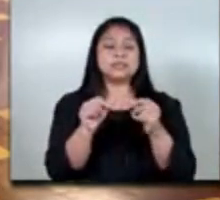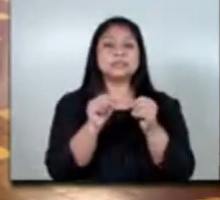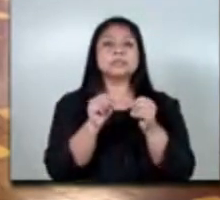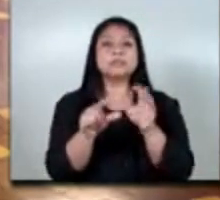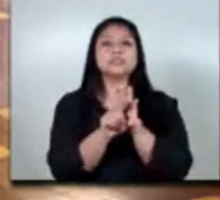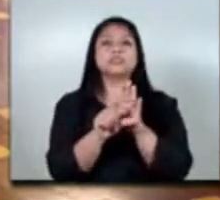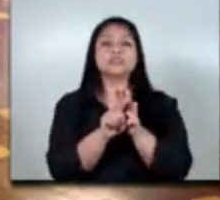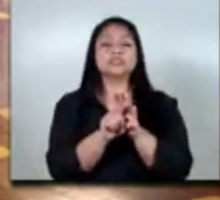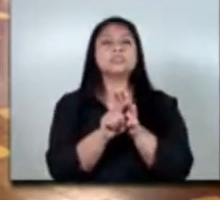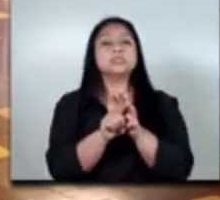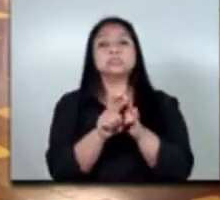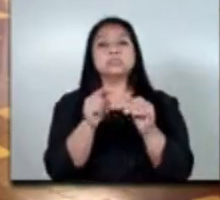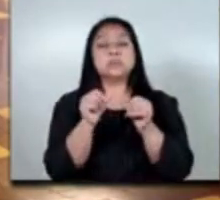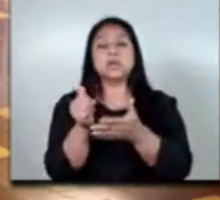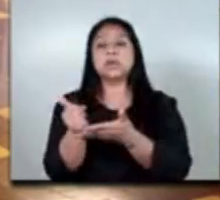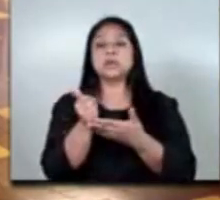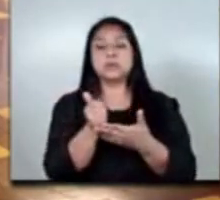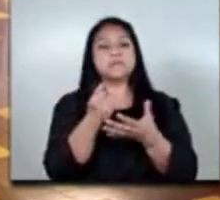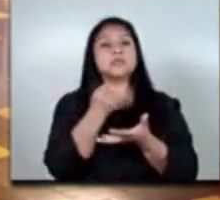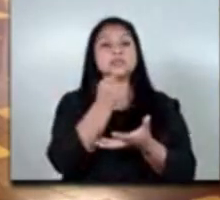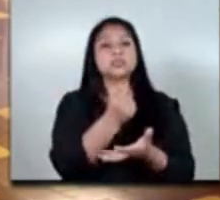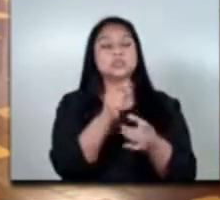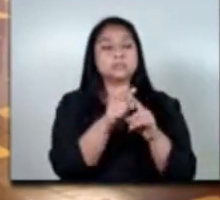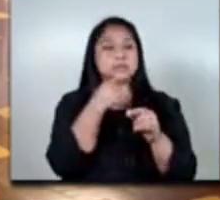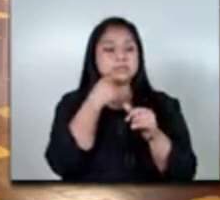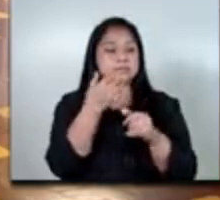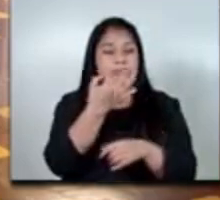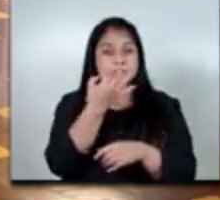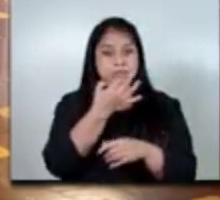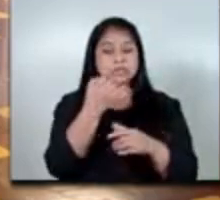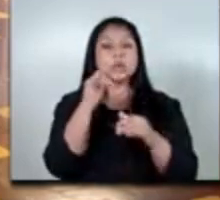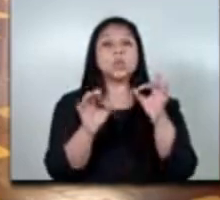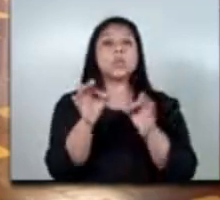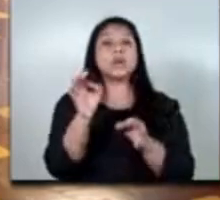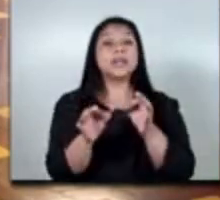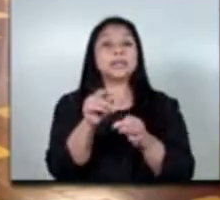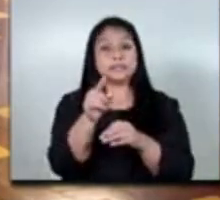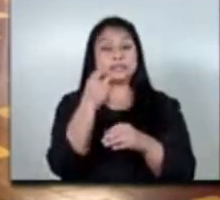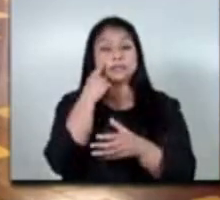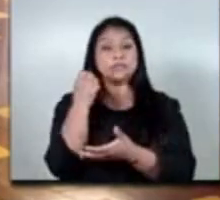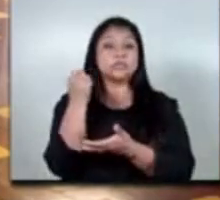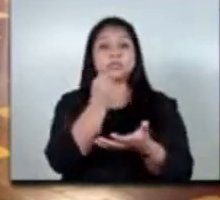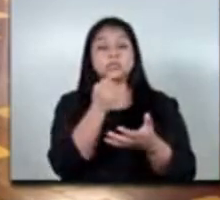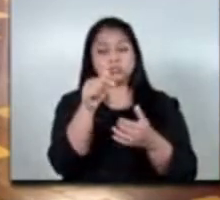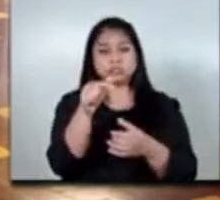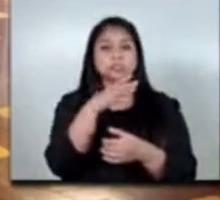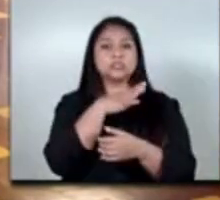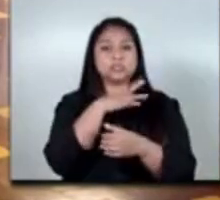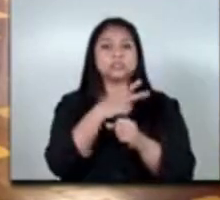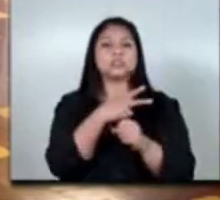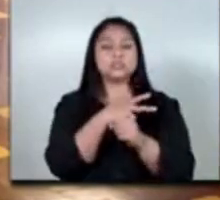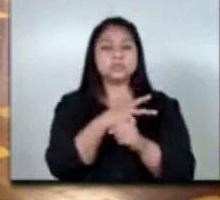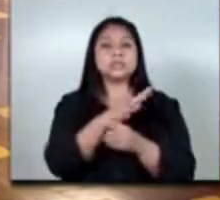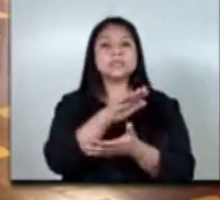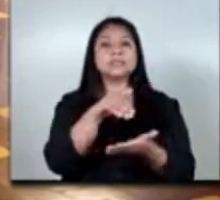leyes que permiten la inversión si seguimos dando la certeza jurídica a esa inversión vamos a tener en Guatemala el centro